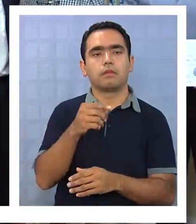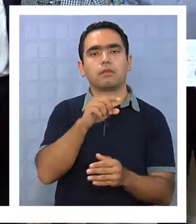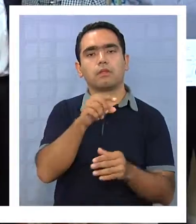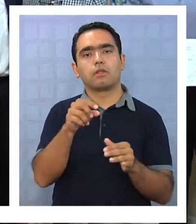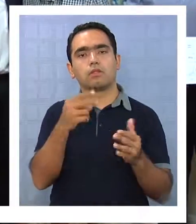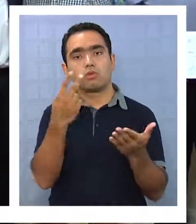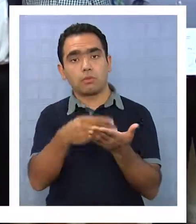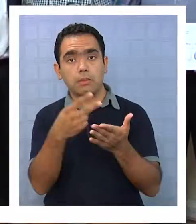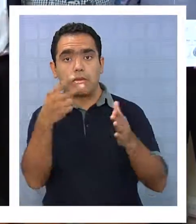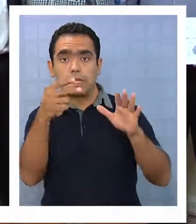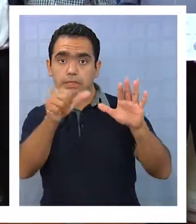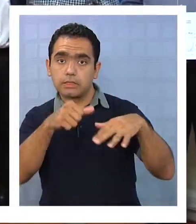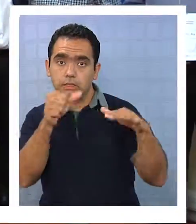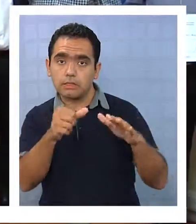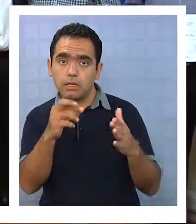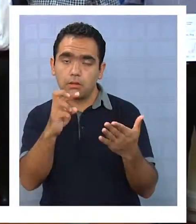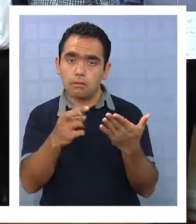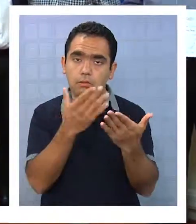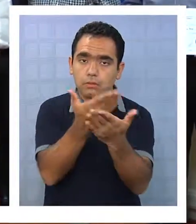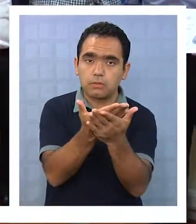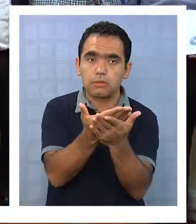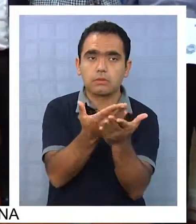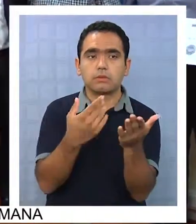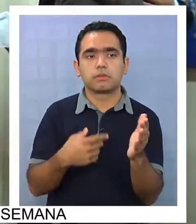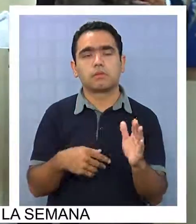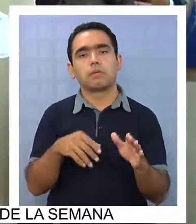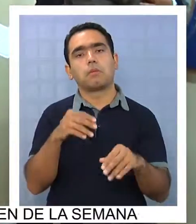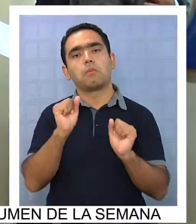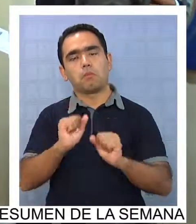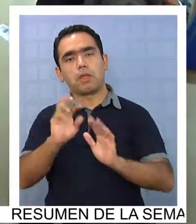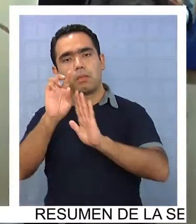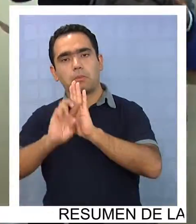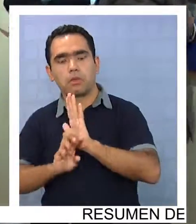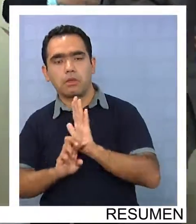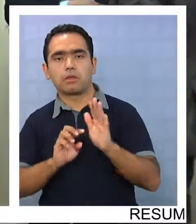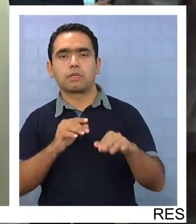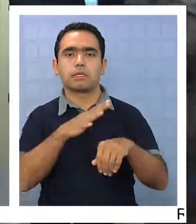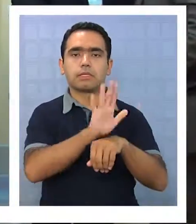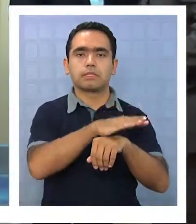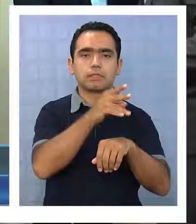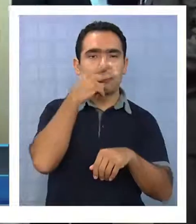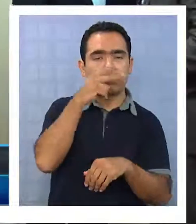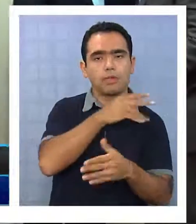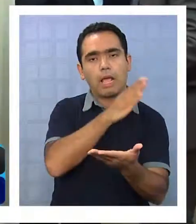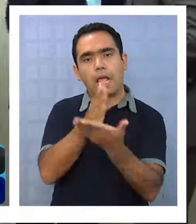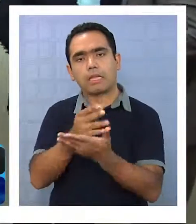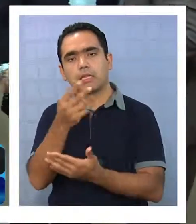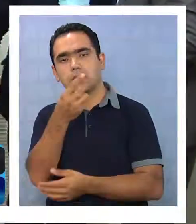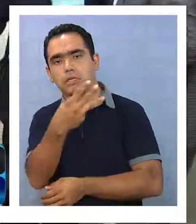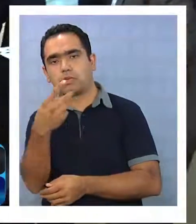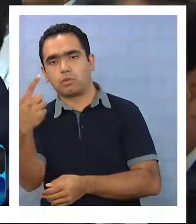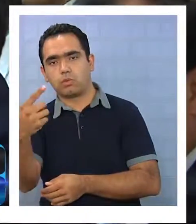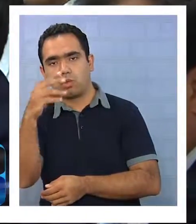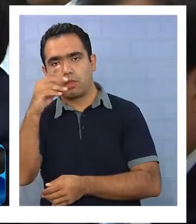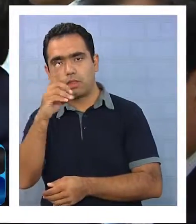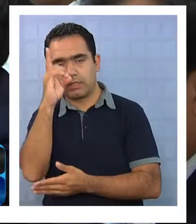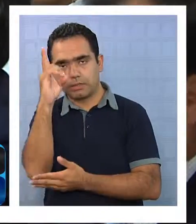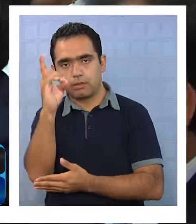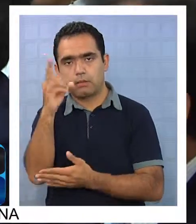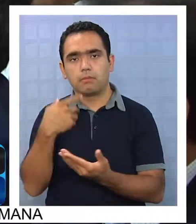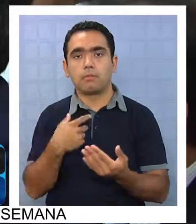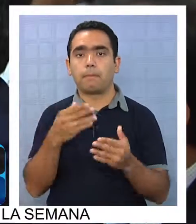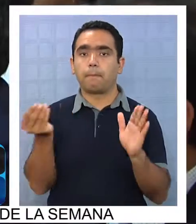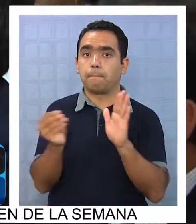proceso 2016, se podrán inscribir proyectos entre el 15 de noviembre y 31 de diciembre de este año, pudiendo